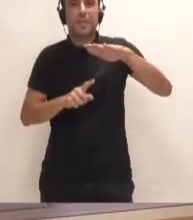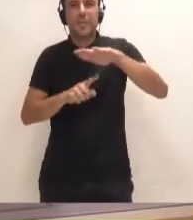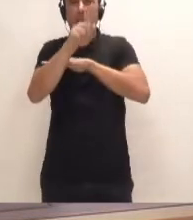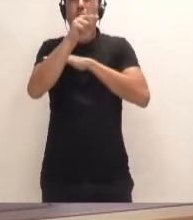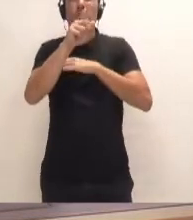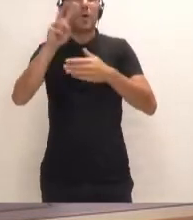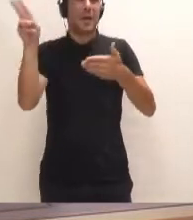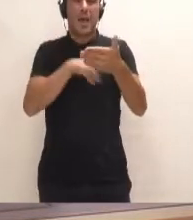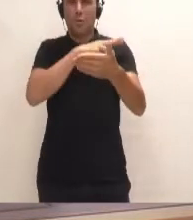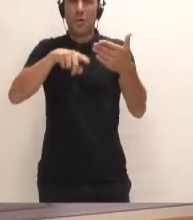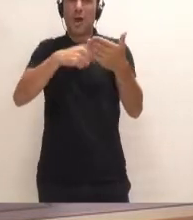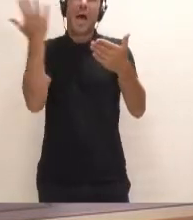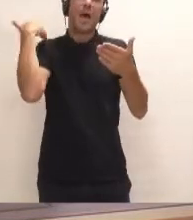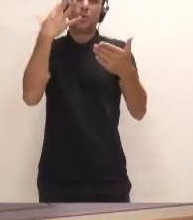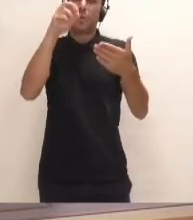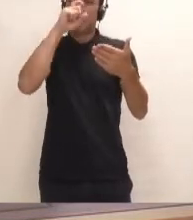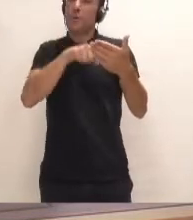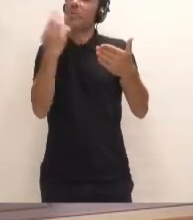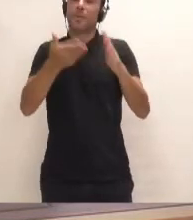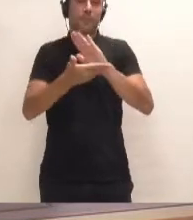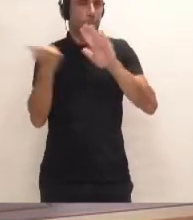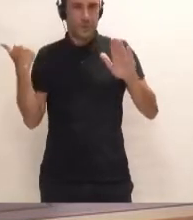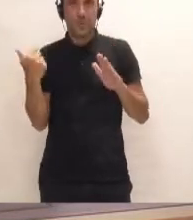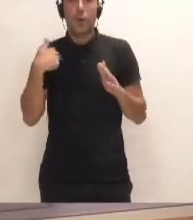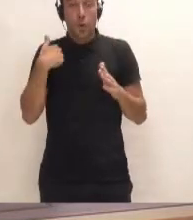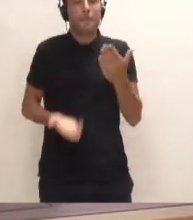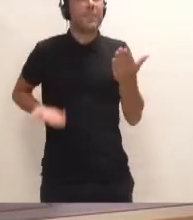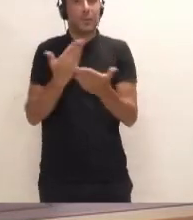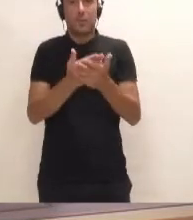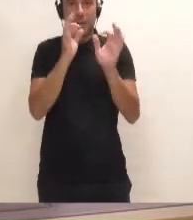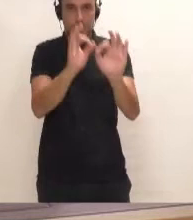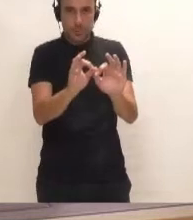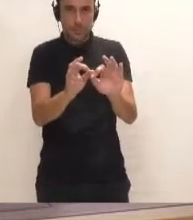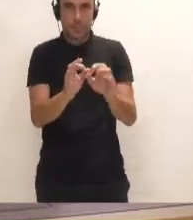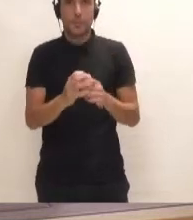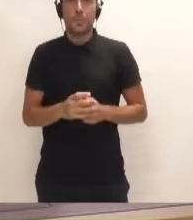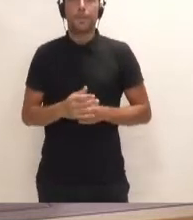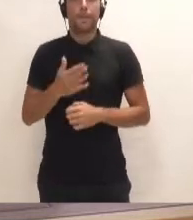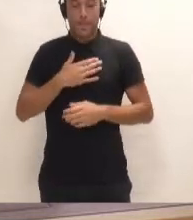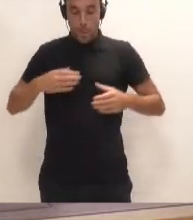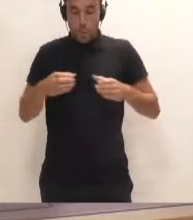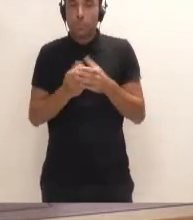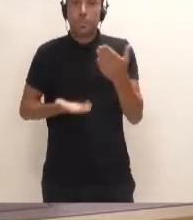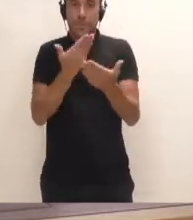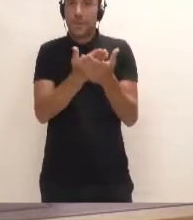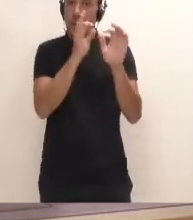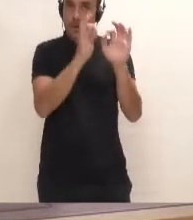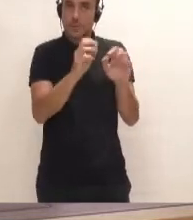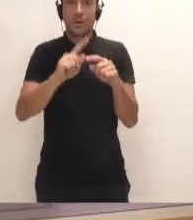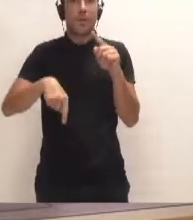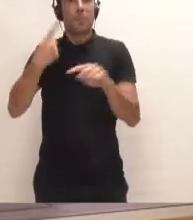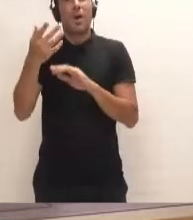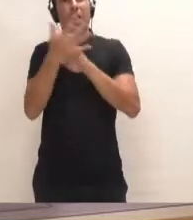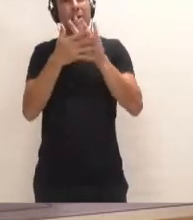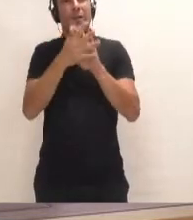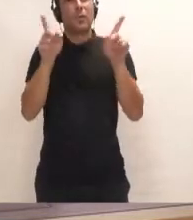caduco de hace 50 años. Esa es nuestra petición y la petición que hace este grupo. Y después, hablando de la